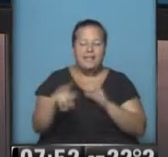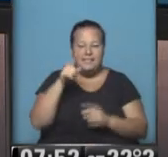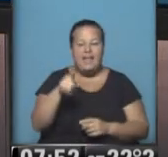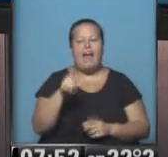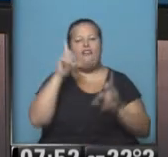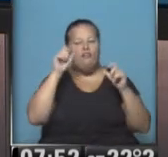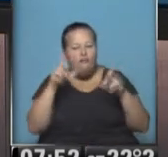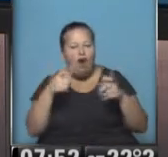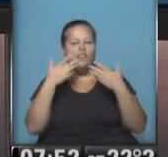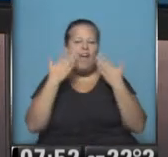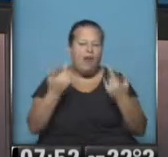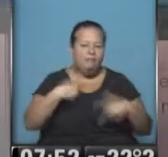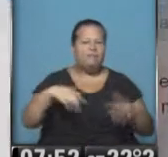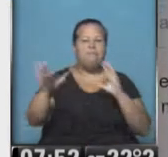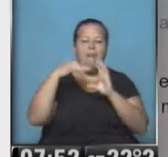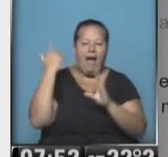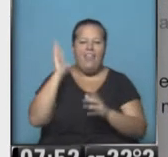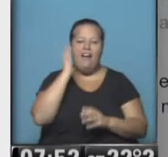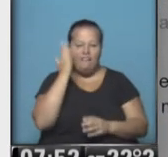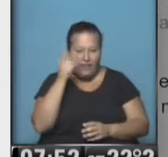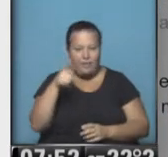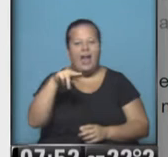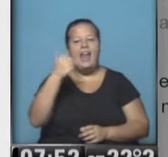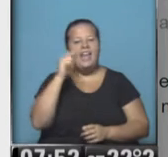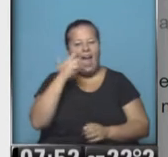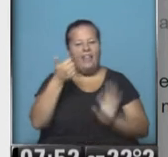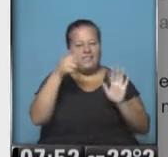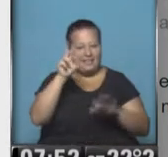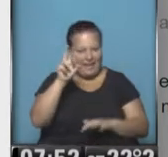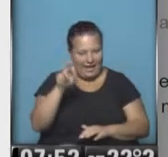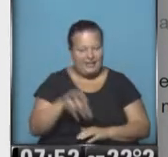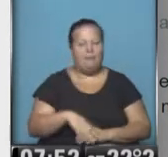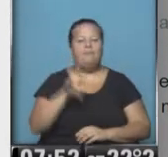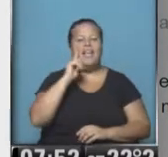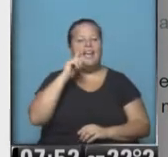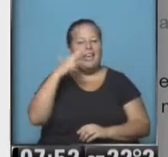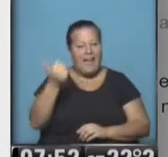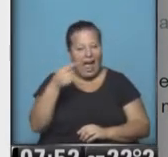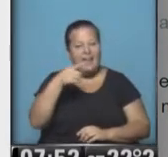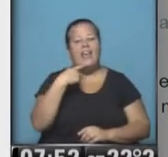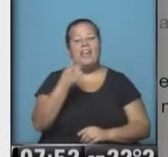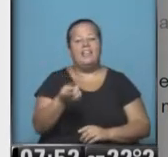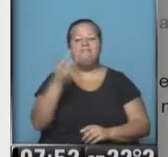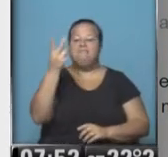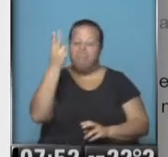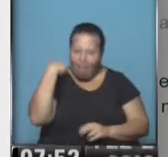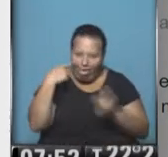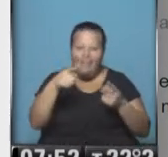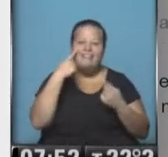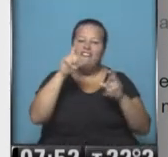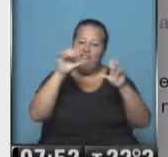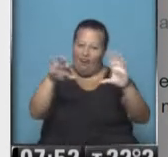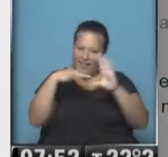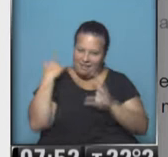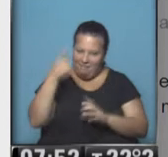fotos y saluditos que nos van llegando a nuestro Facebook, que es Nadia 630, como el de Liliana Belizán, que nos hizo caso. Y mirá qué buena foto